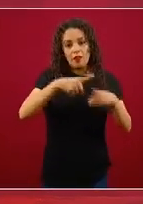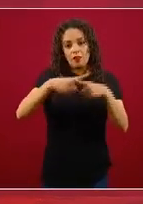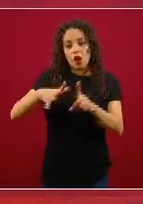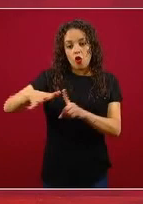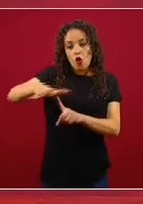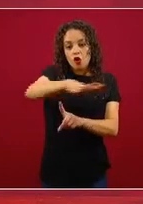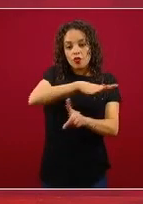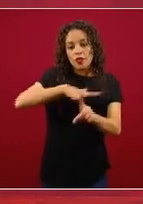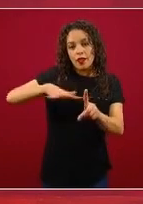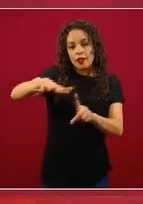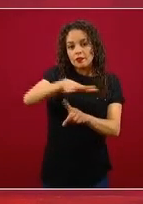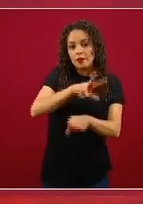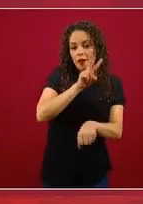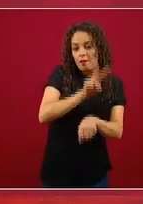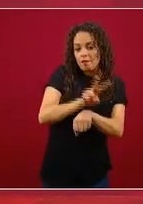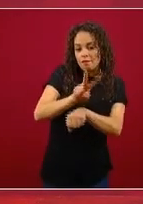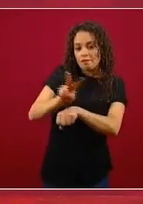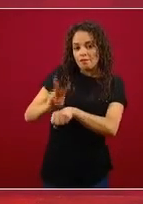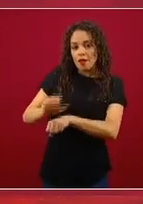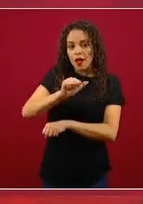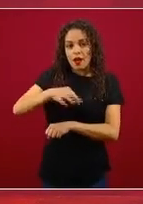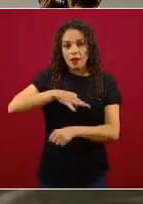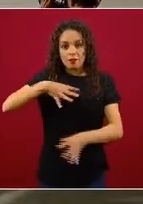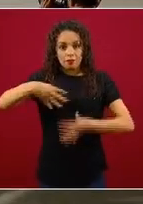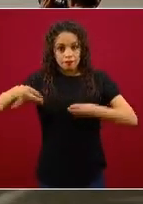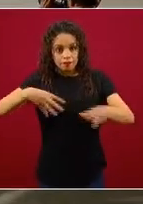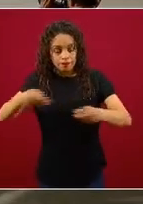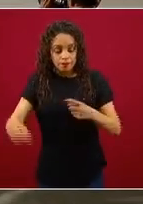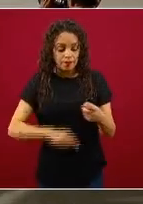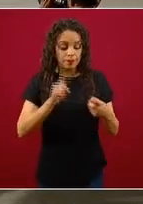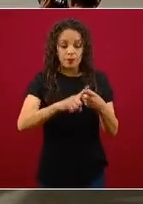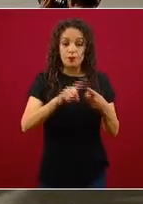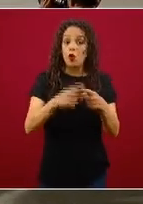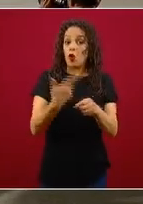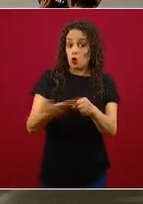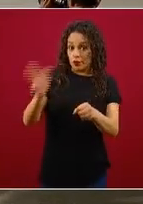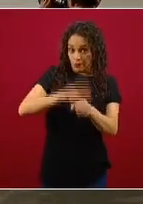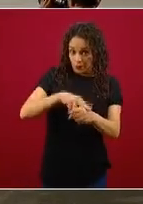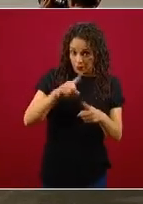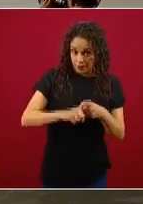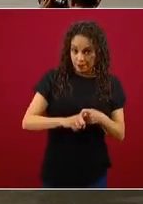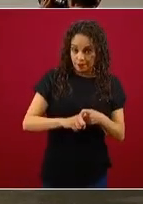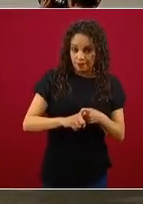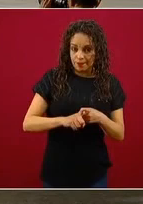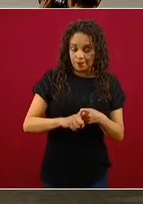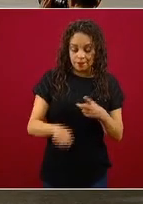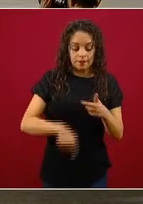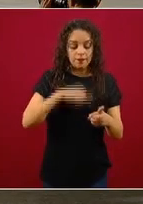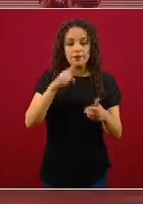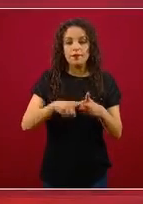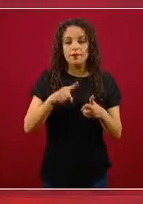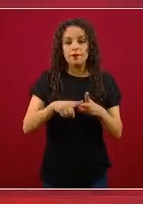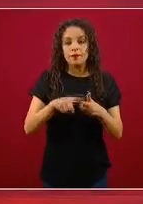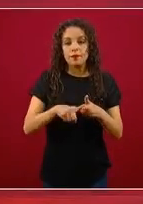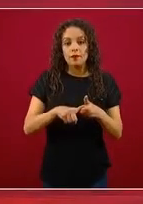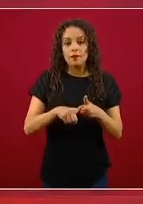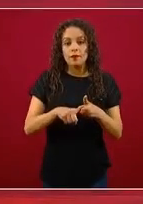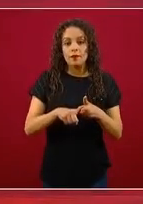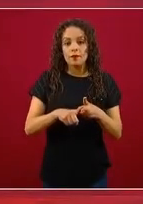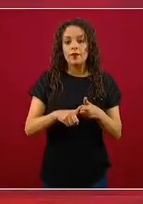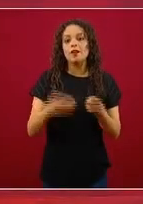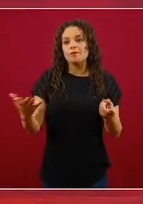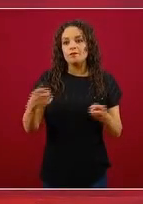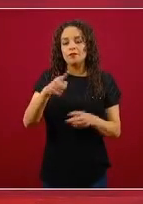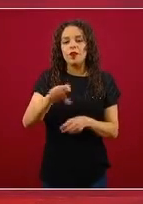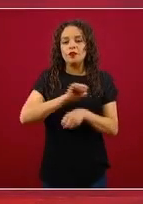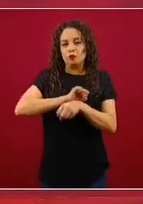epidemiológica. Está la vigilancia epidemiológica de los casos hospitalizados, está la vigilancia epidemiológica de los casos leves,